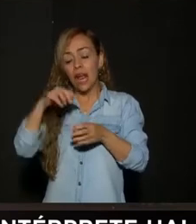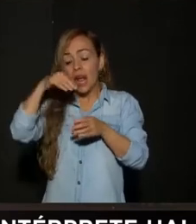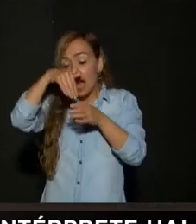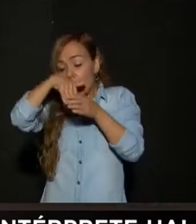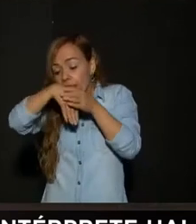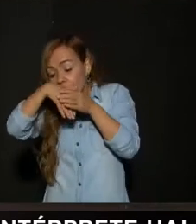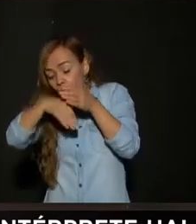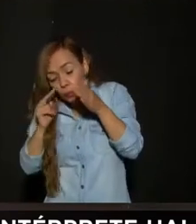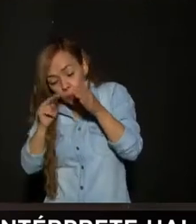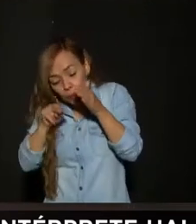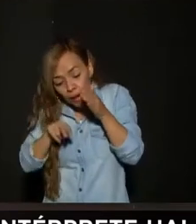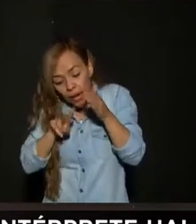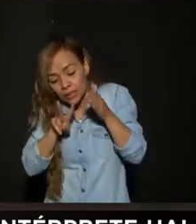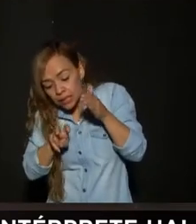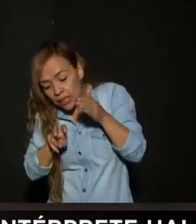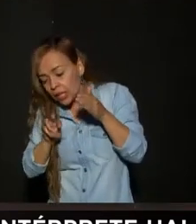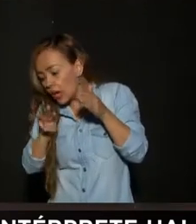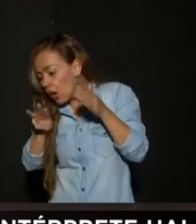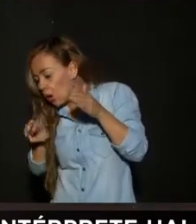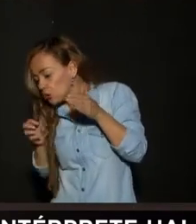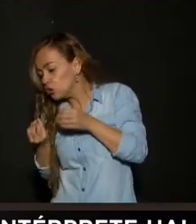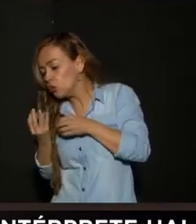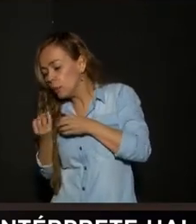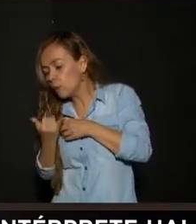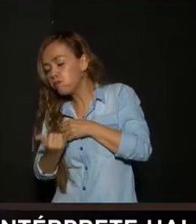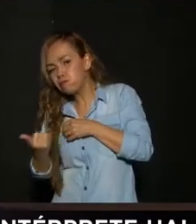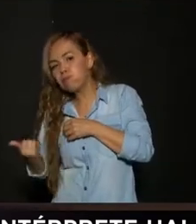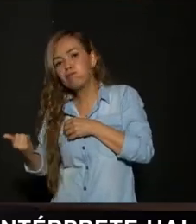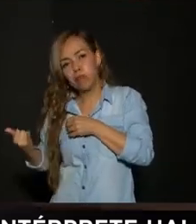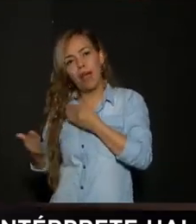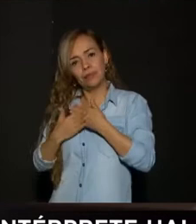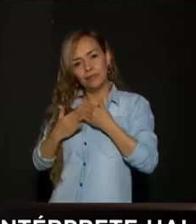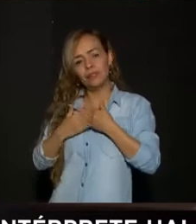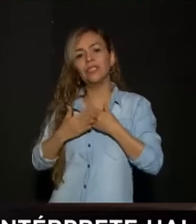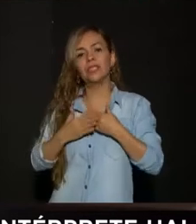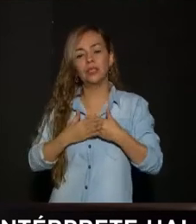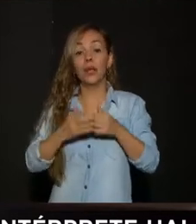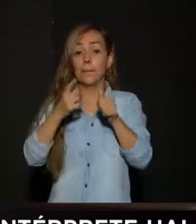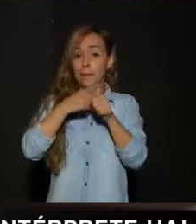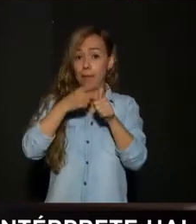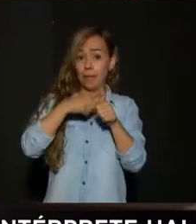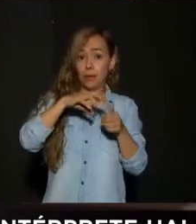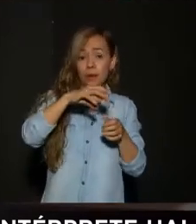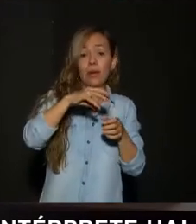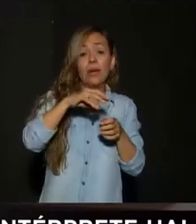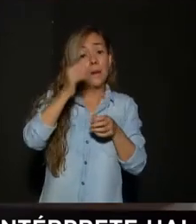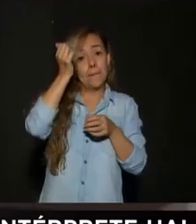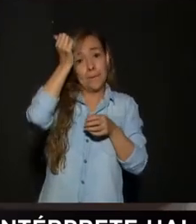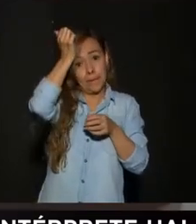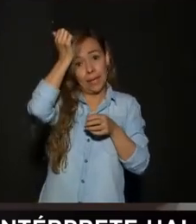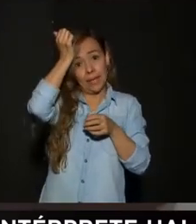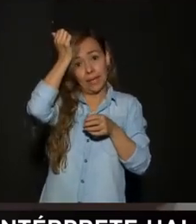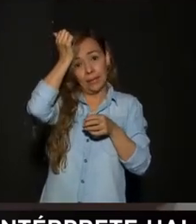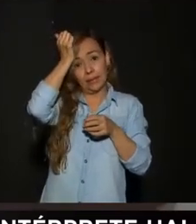el fondo Entonces tienen el 7 Tienen el 8 Así Entonces bueno Lo que hacemos Es primero Ponemos unas piedritas